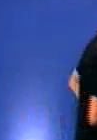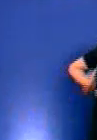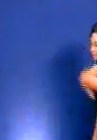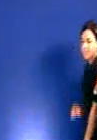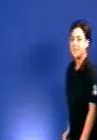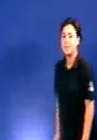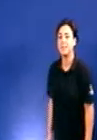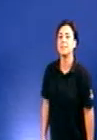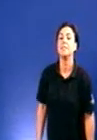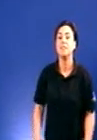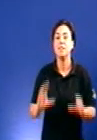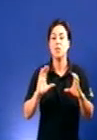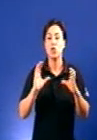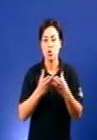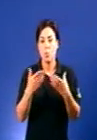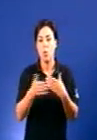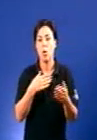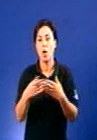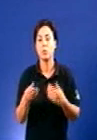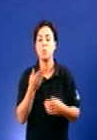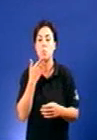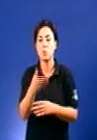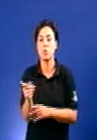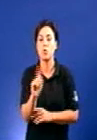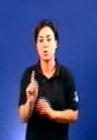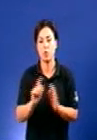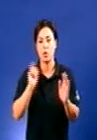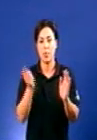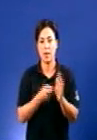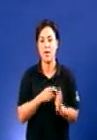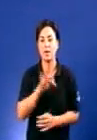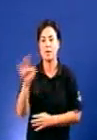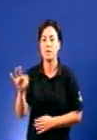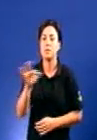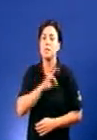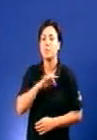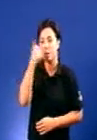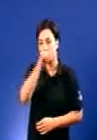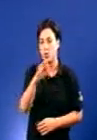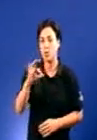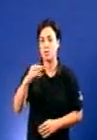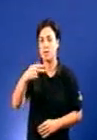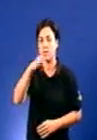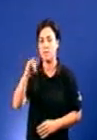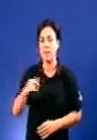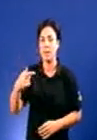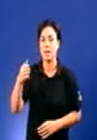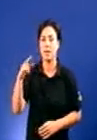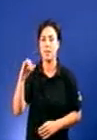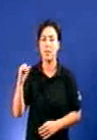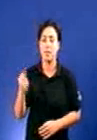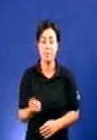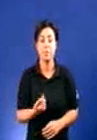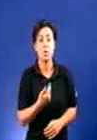Grupo autor da proposición non de lei, ten a palabra o señor Sánchez García. Ben, non me quedou claro se o Partido